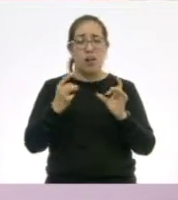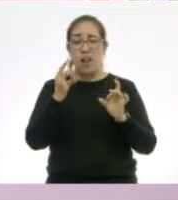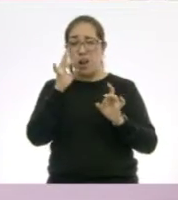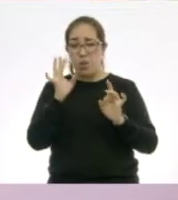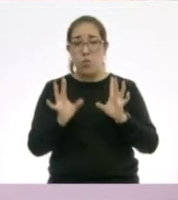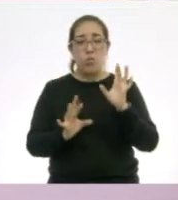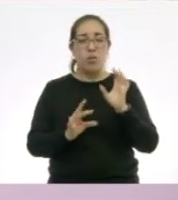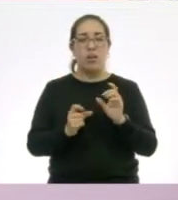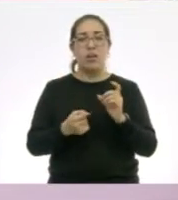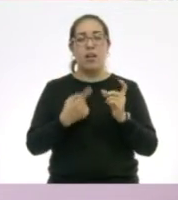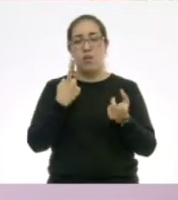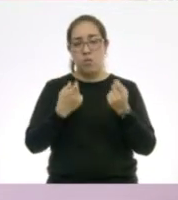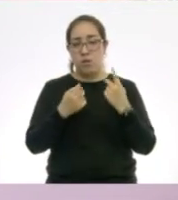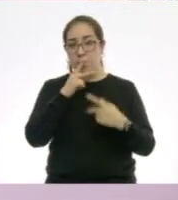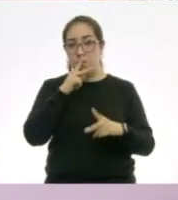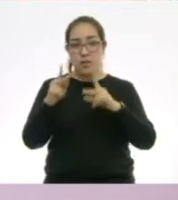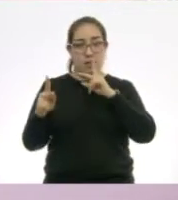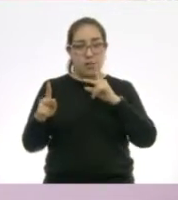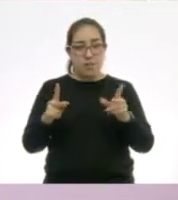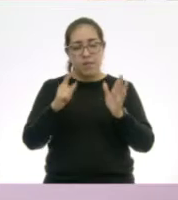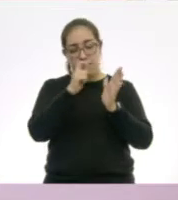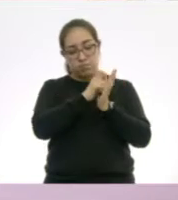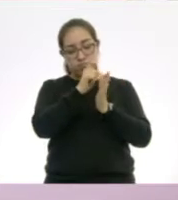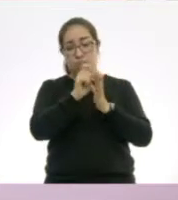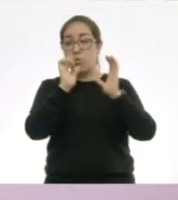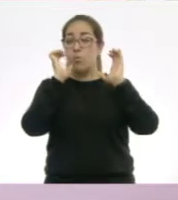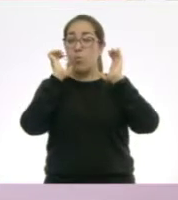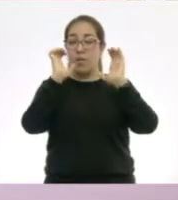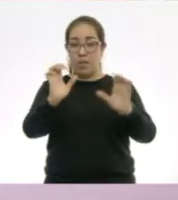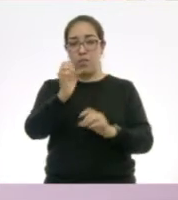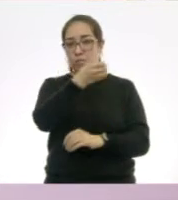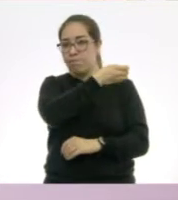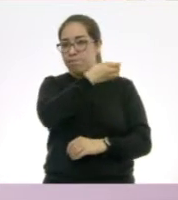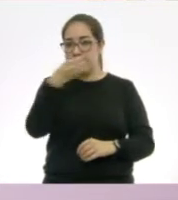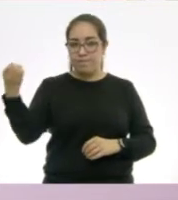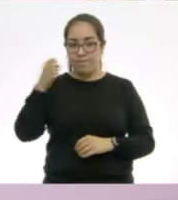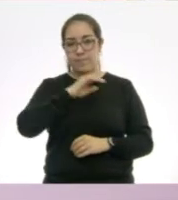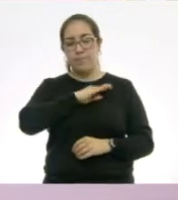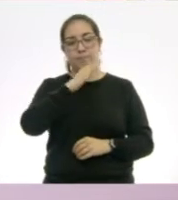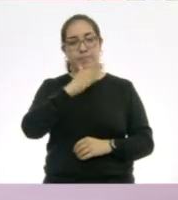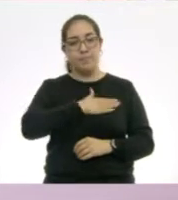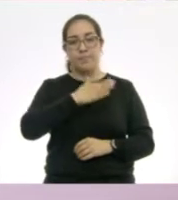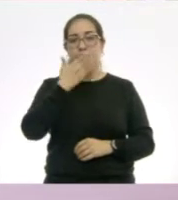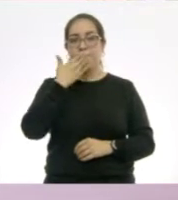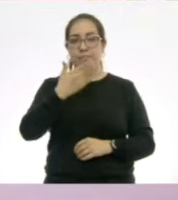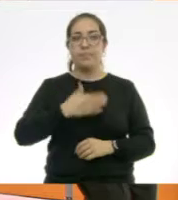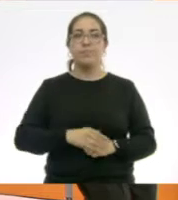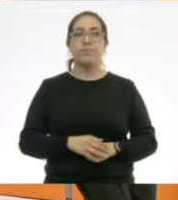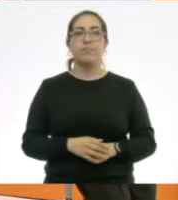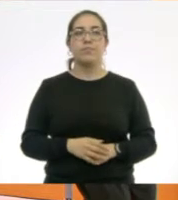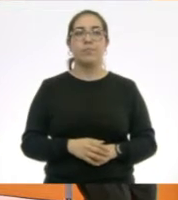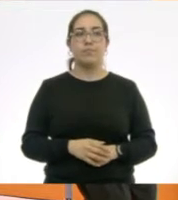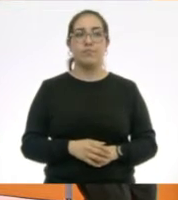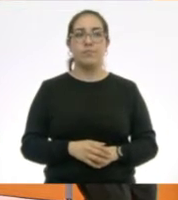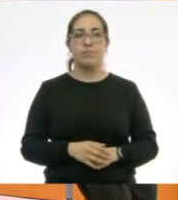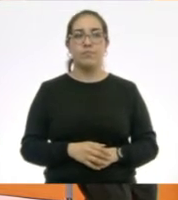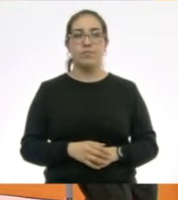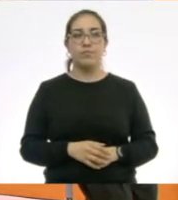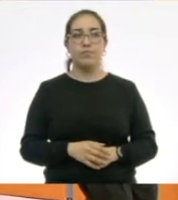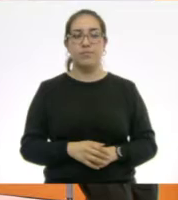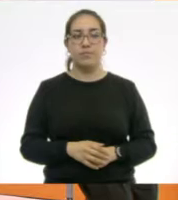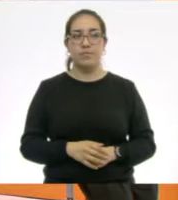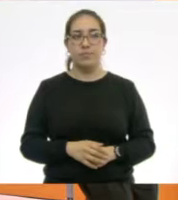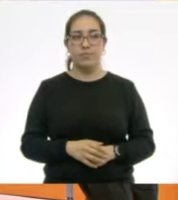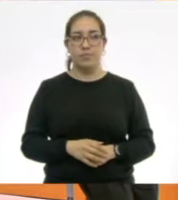cartel, tienen que tener mucho cuidado con la ortografía. Co, ay, perdón. Co,